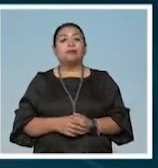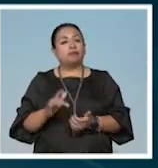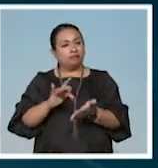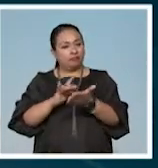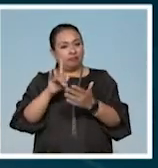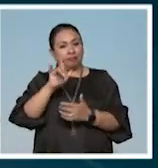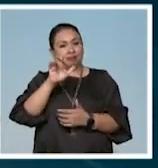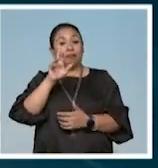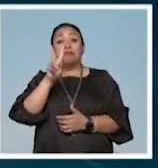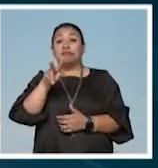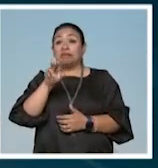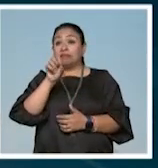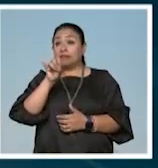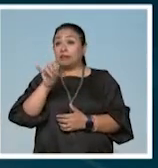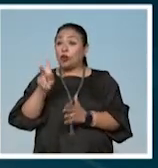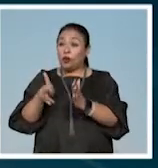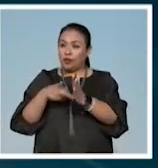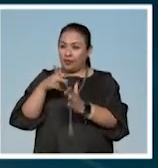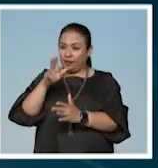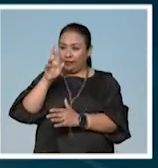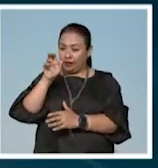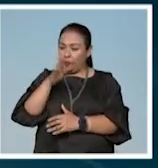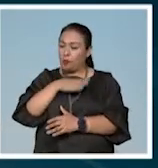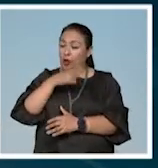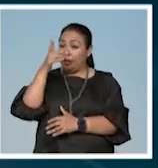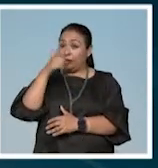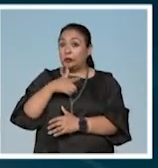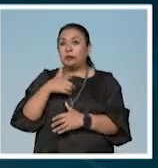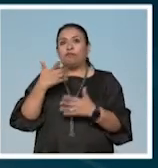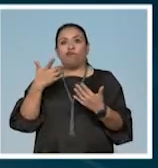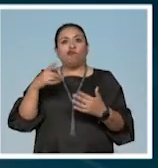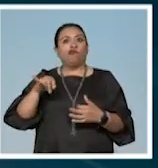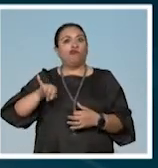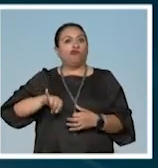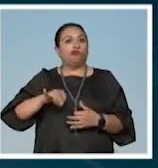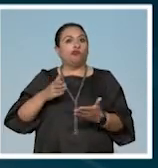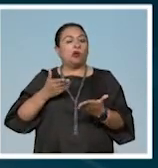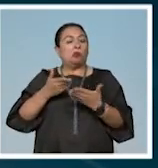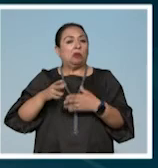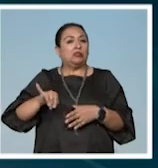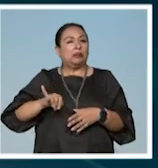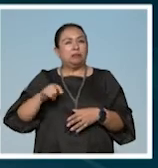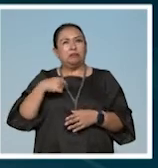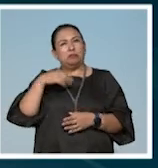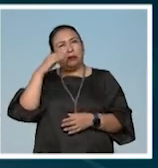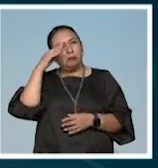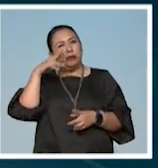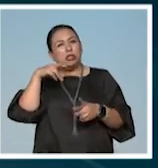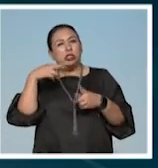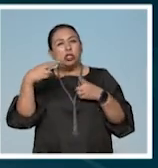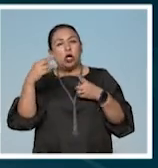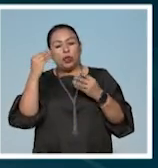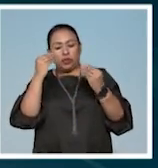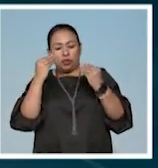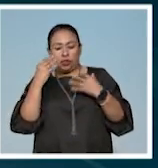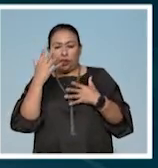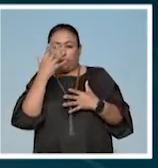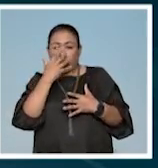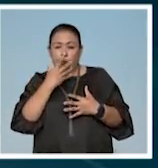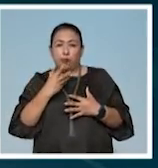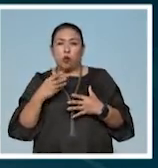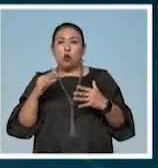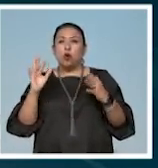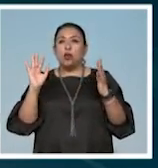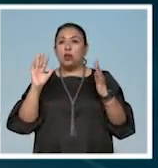Gracias, Laura. En efecto, Karen, otra vez, buenas noches. Buenas noches, Qué interesante propuesta, porque algo que se piensa en el panorama de la estética, que